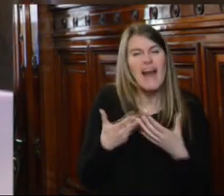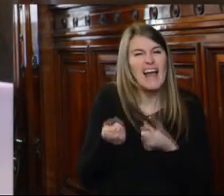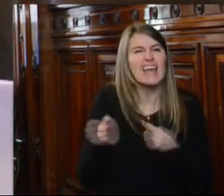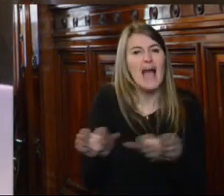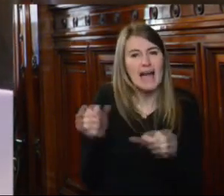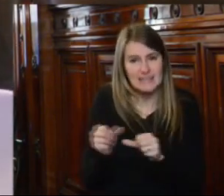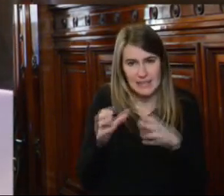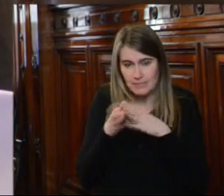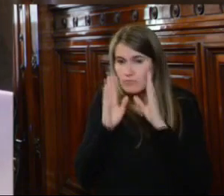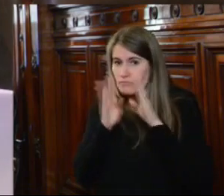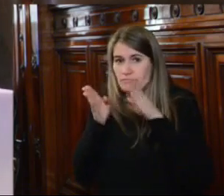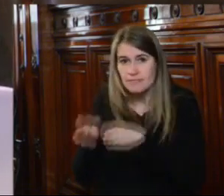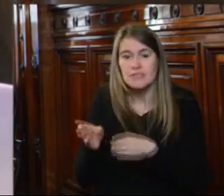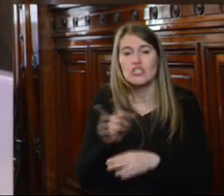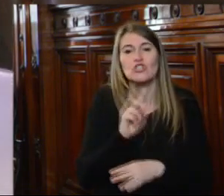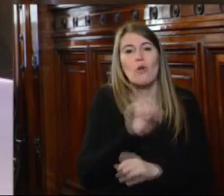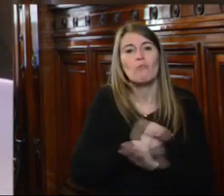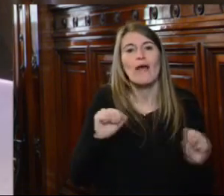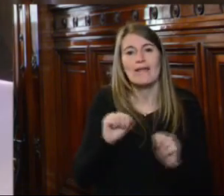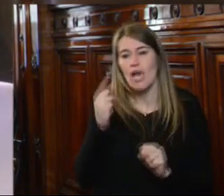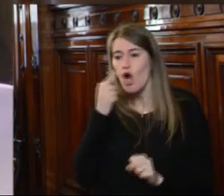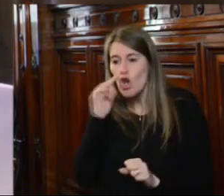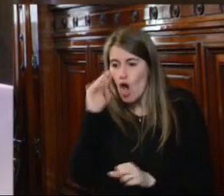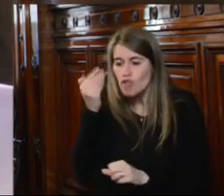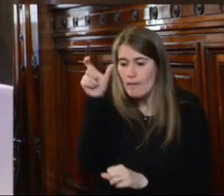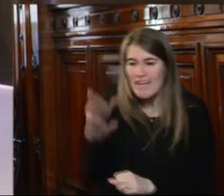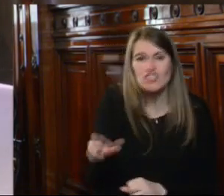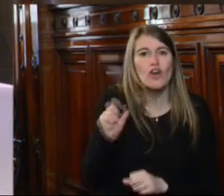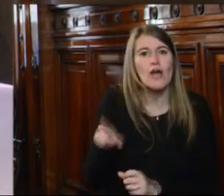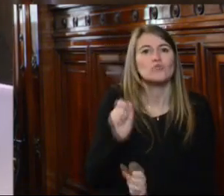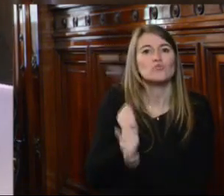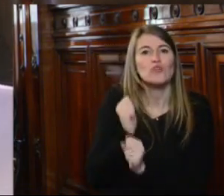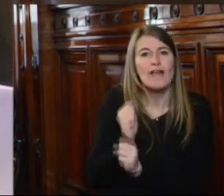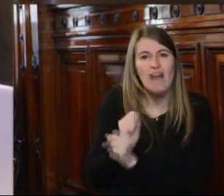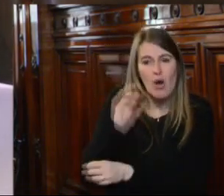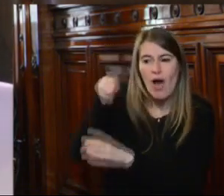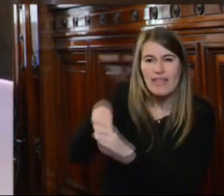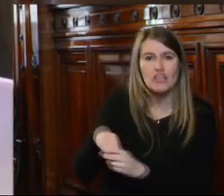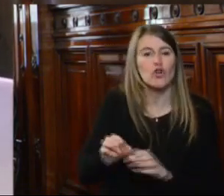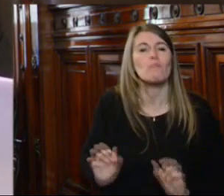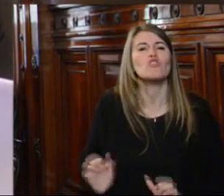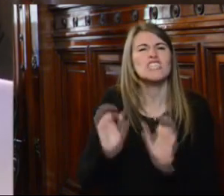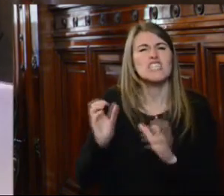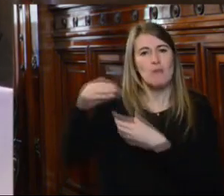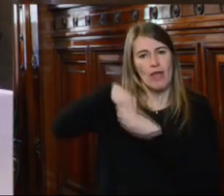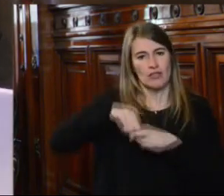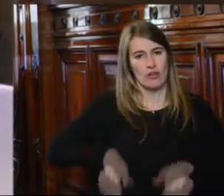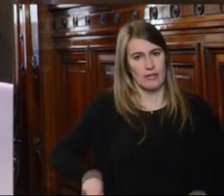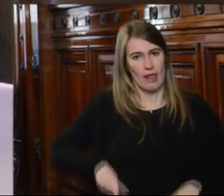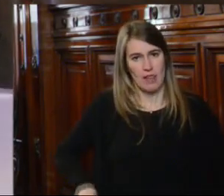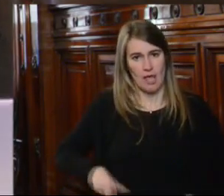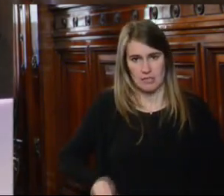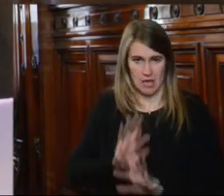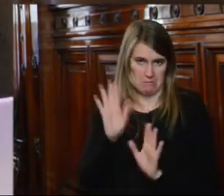competencia específica a esta para conocer sobre conflictos individuales de trabajo de los funcionarios municipales y menos aún puede